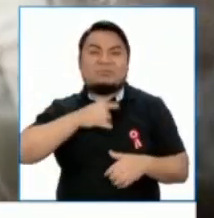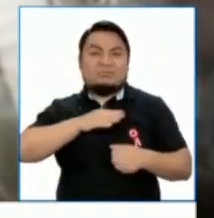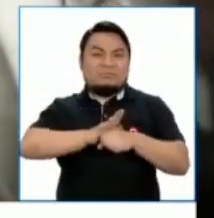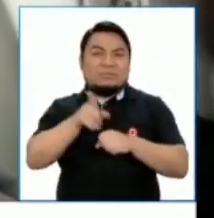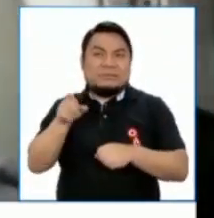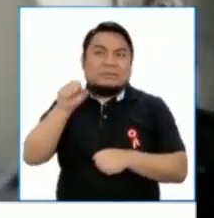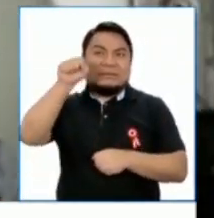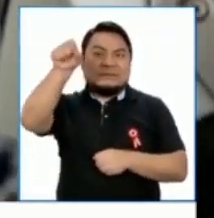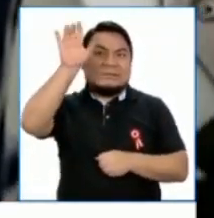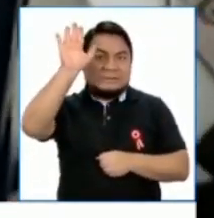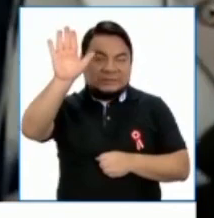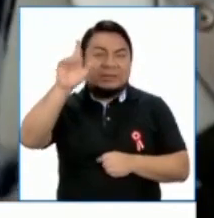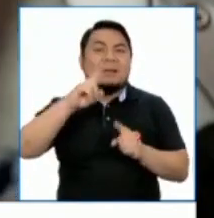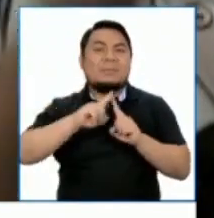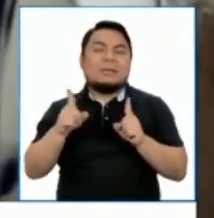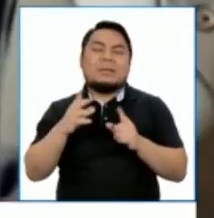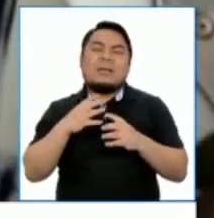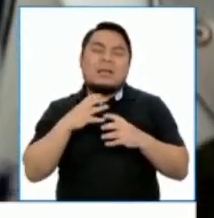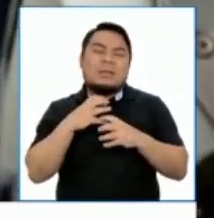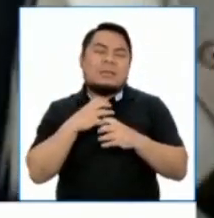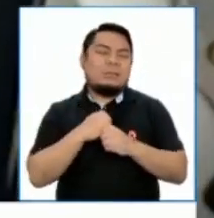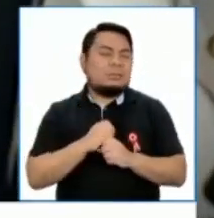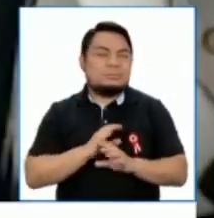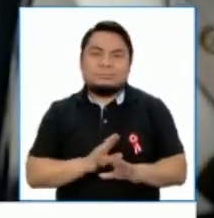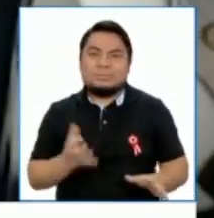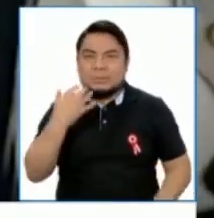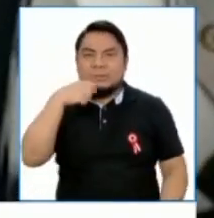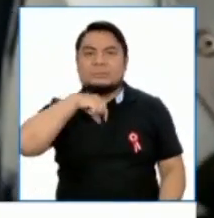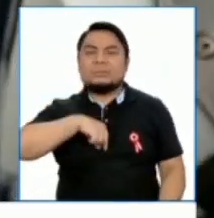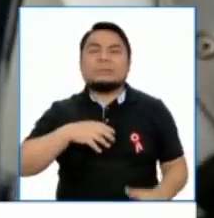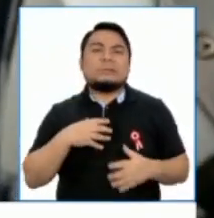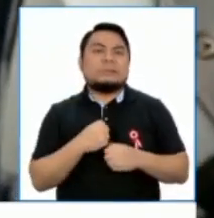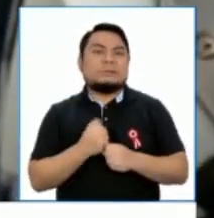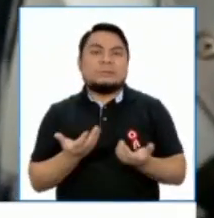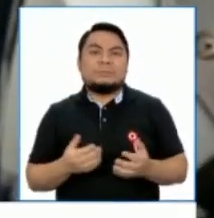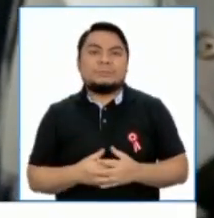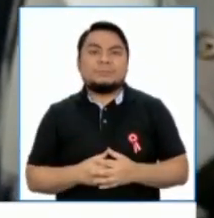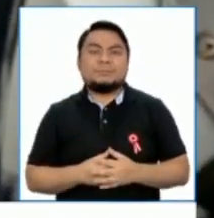-19, pero no resistió los efectos de la enfermedad.